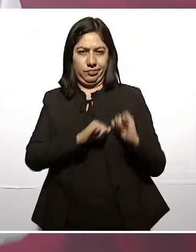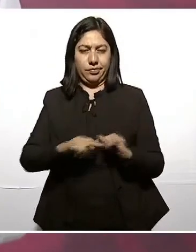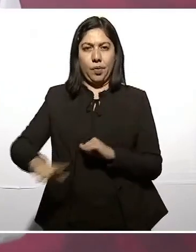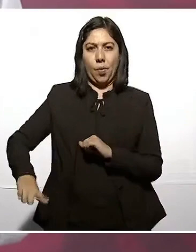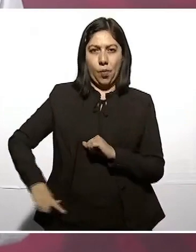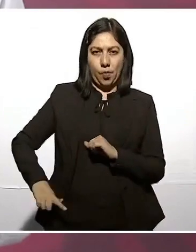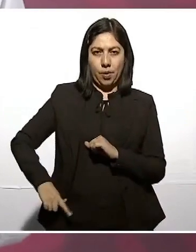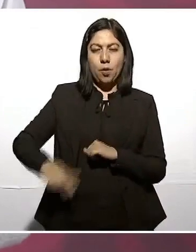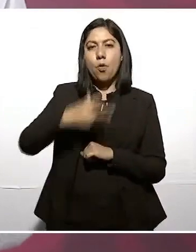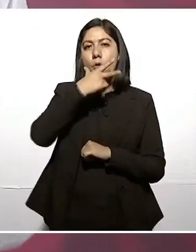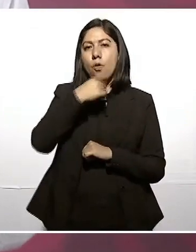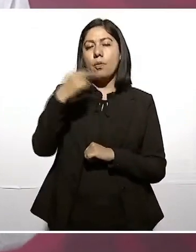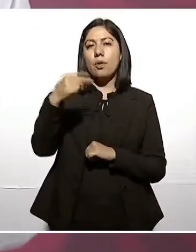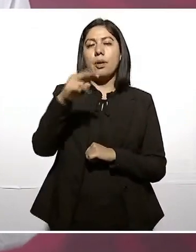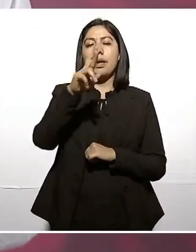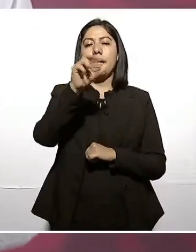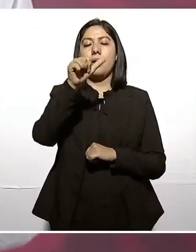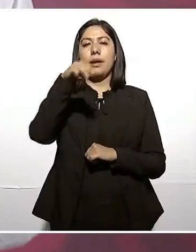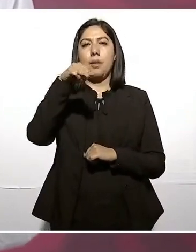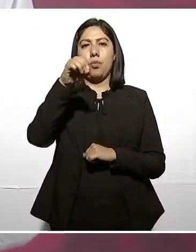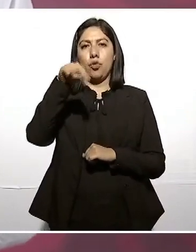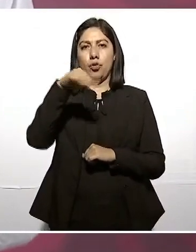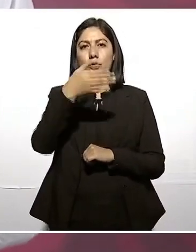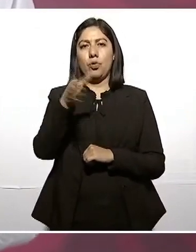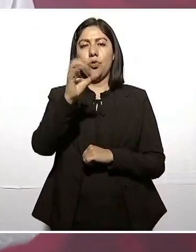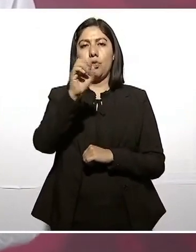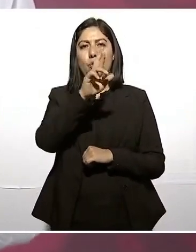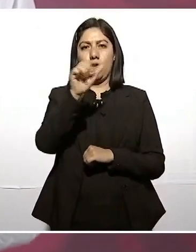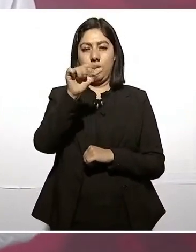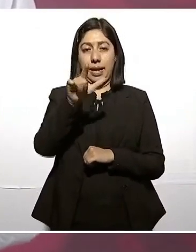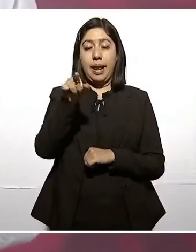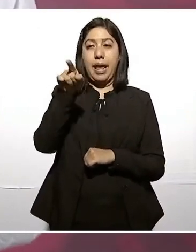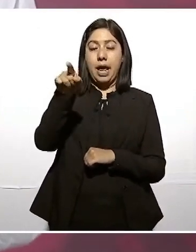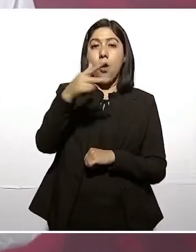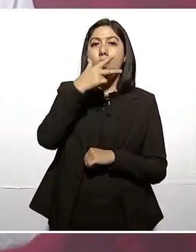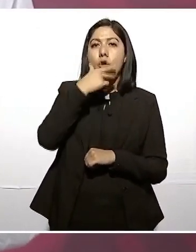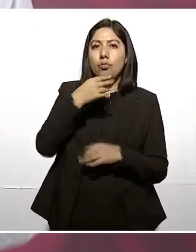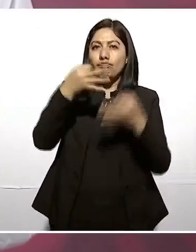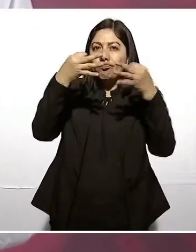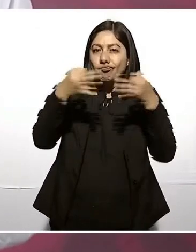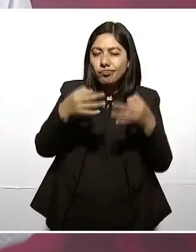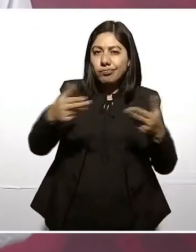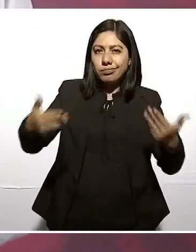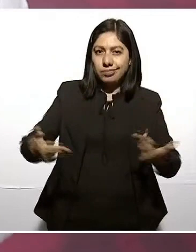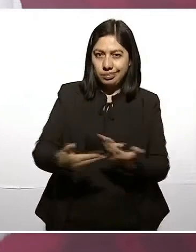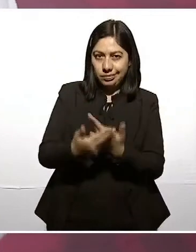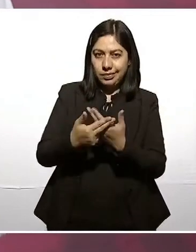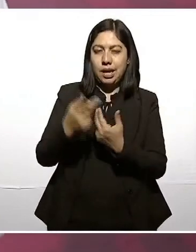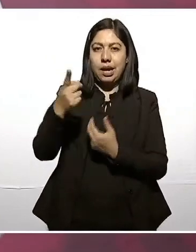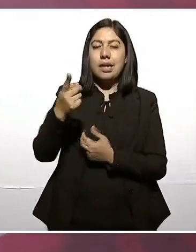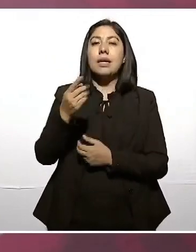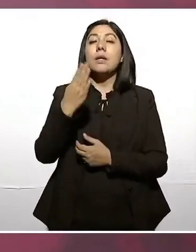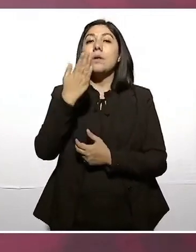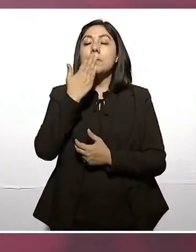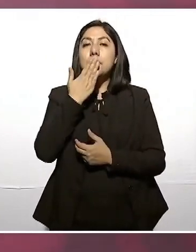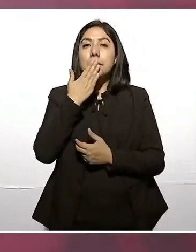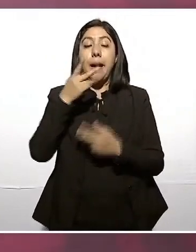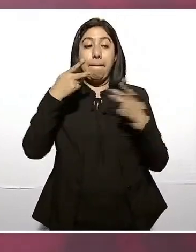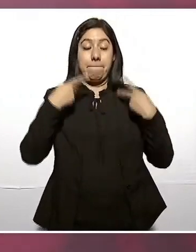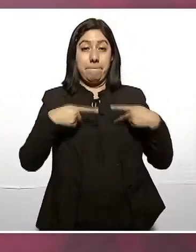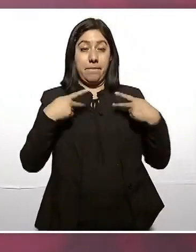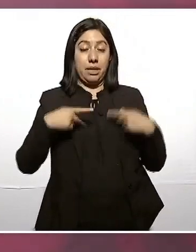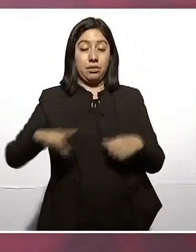Ramón Corral, que era de Sonora, y los gobernadores